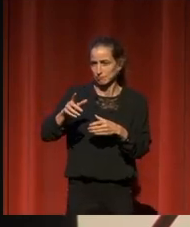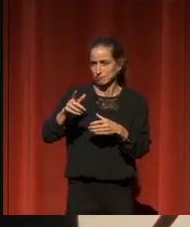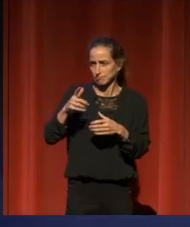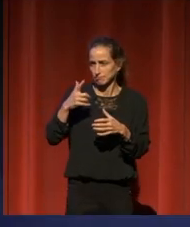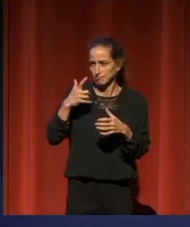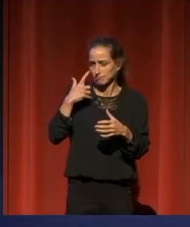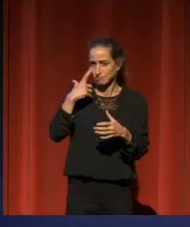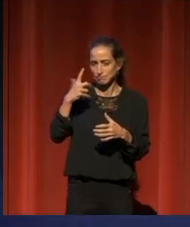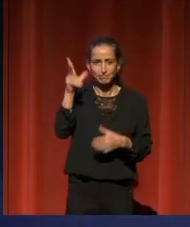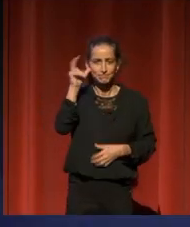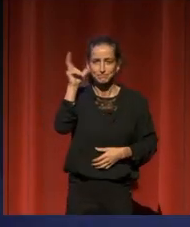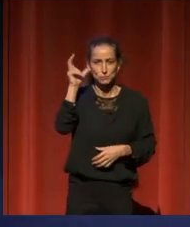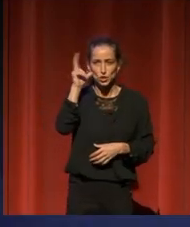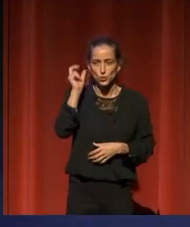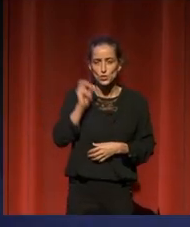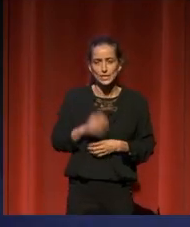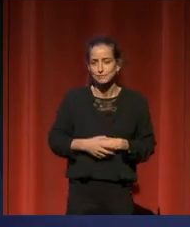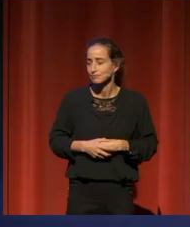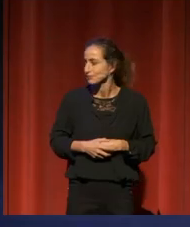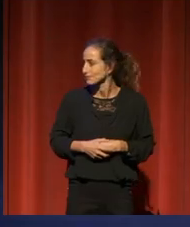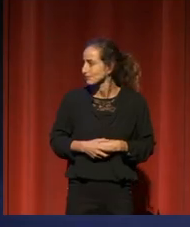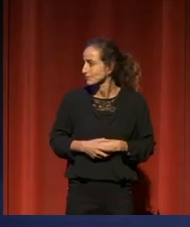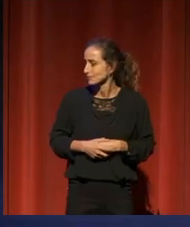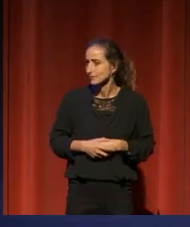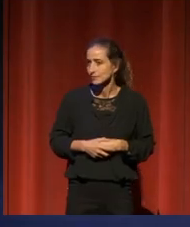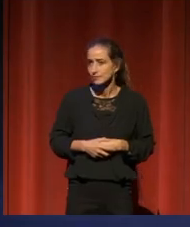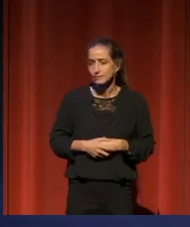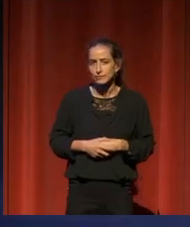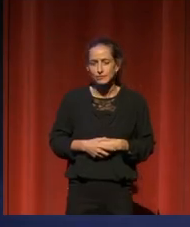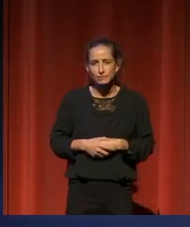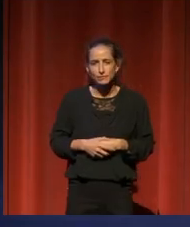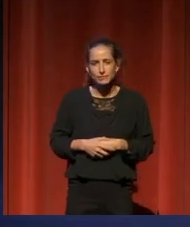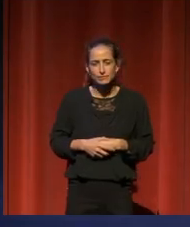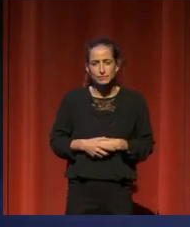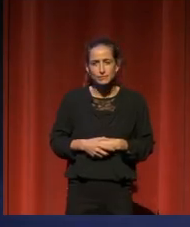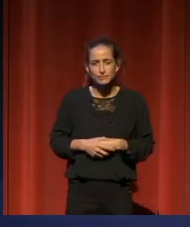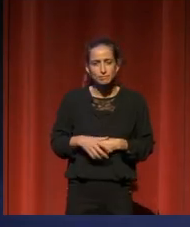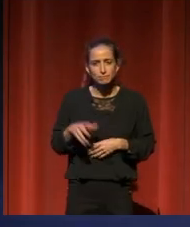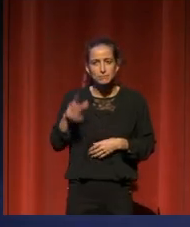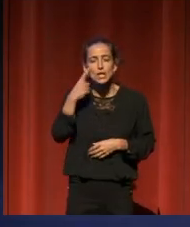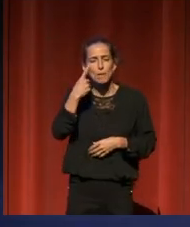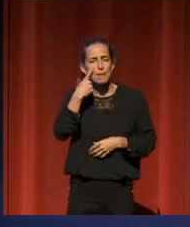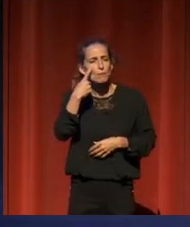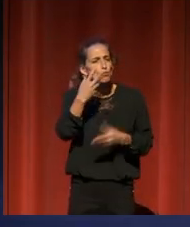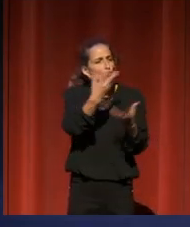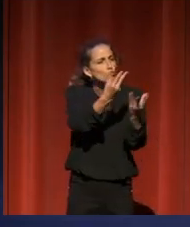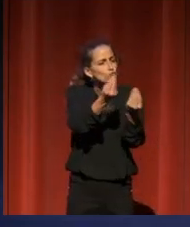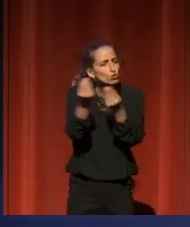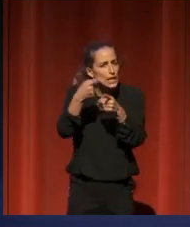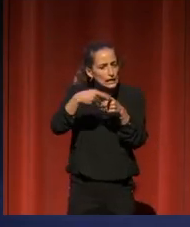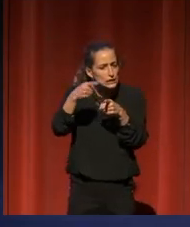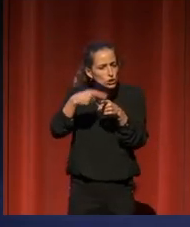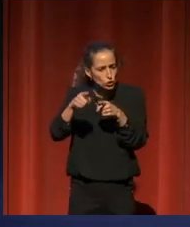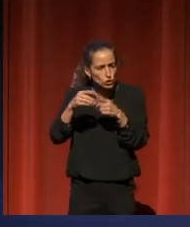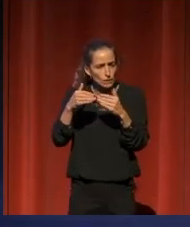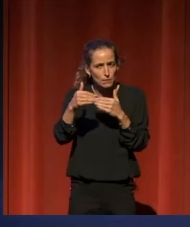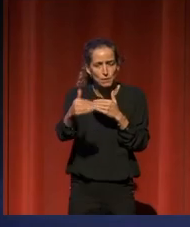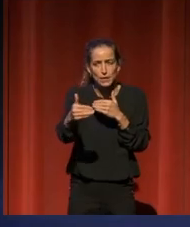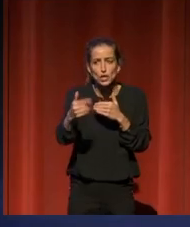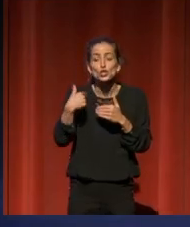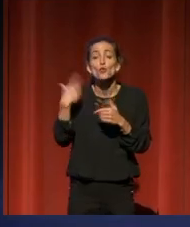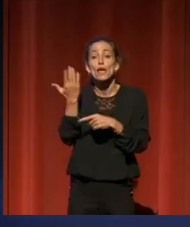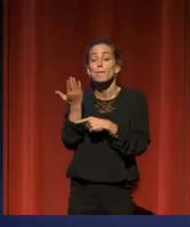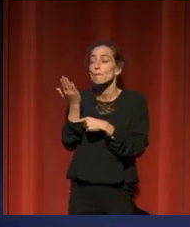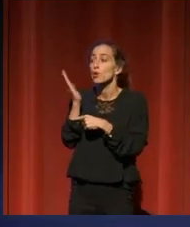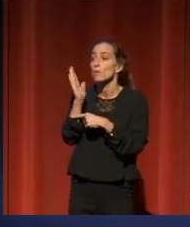os voy a proponer que esa sesión de tarde, bueno, en nuestros clubes de lectura, se debaten muchísimas cosas, sobre todo de libros. Os voy a proponer